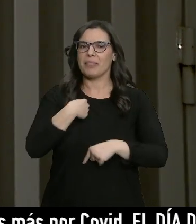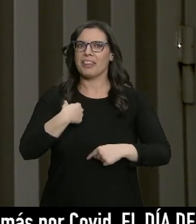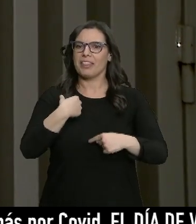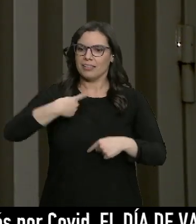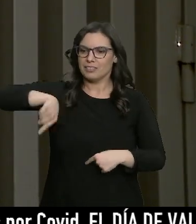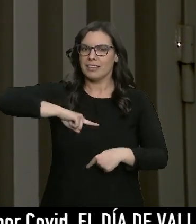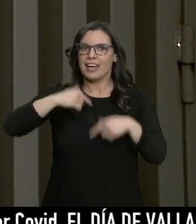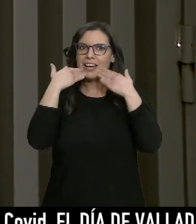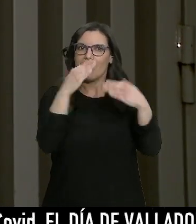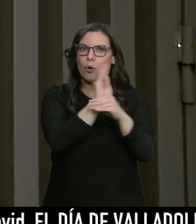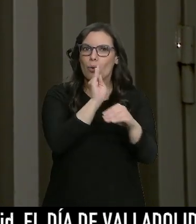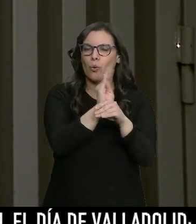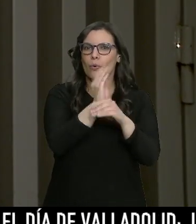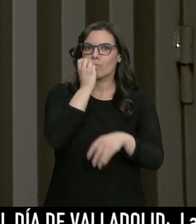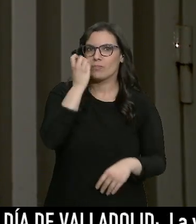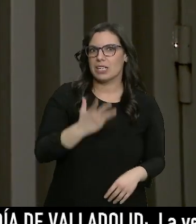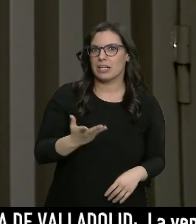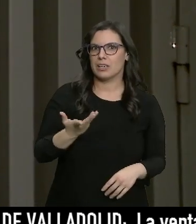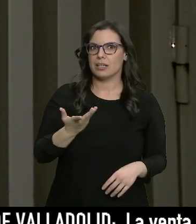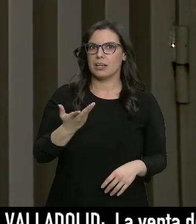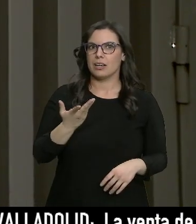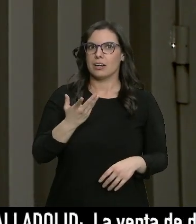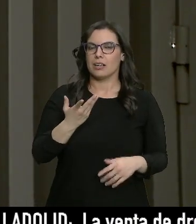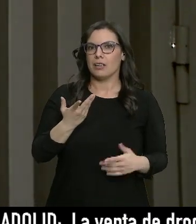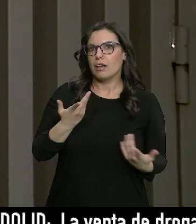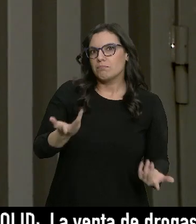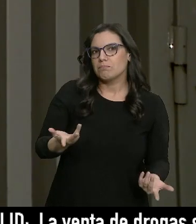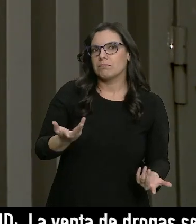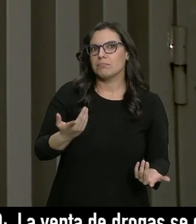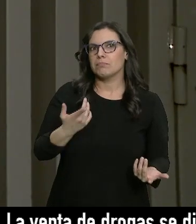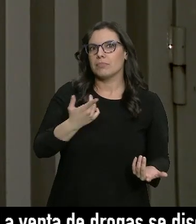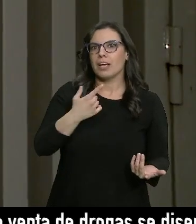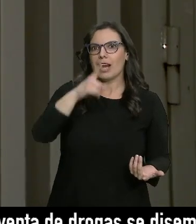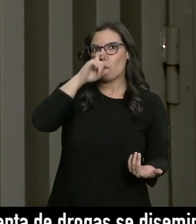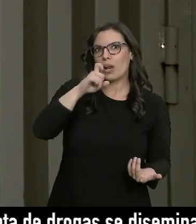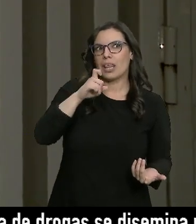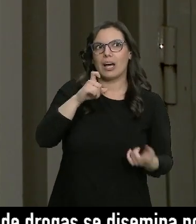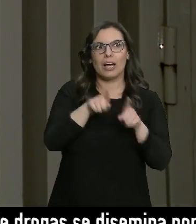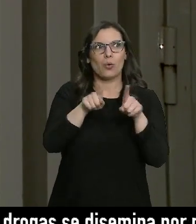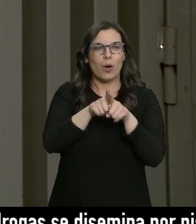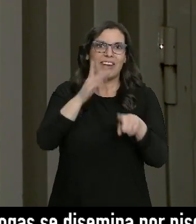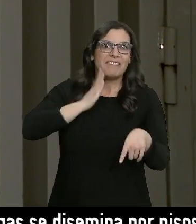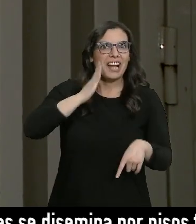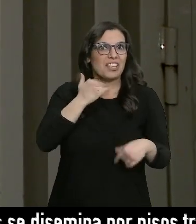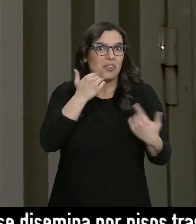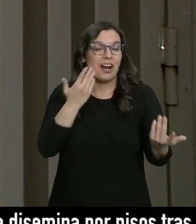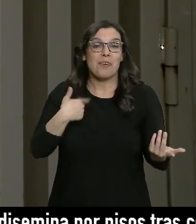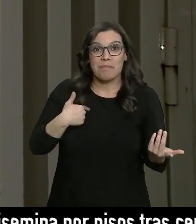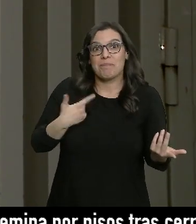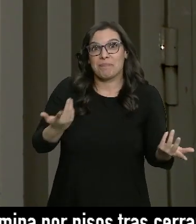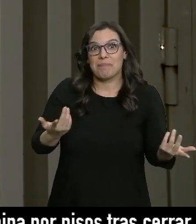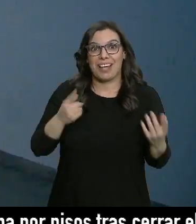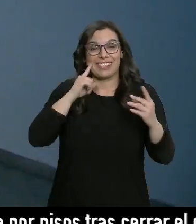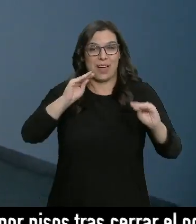que ha sido tratado de una forma muy beneficiosa para él y que lo recuerde con cierto cariño. Es una cosa